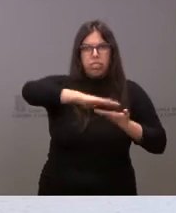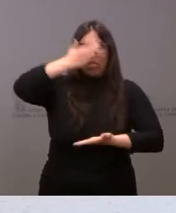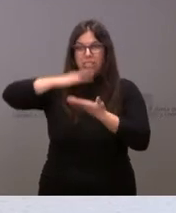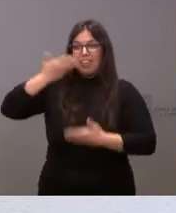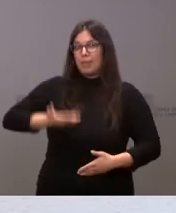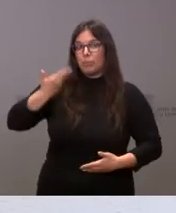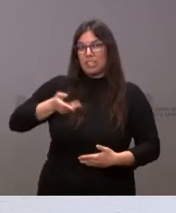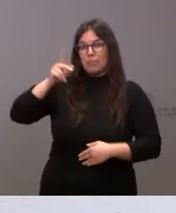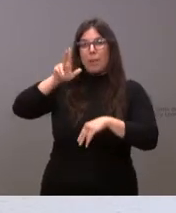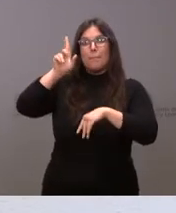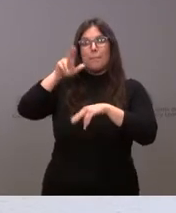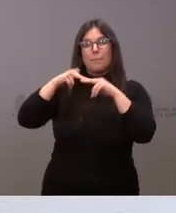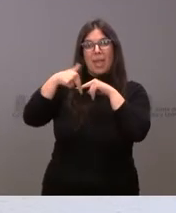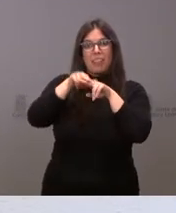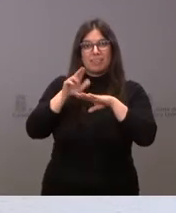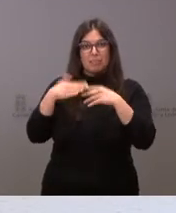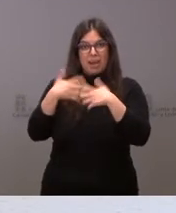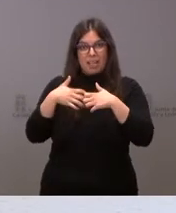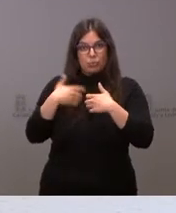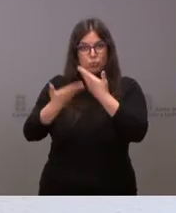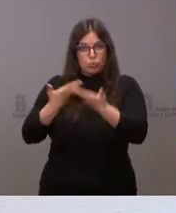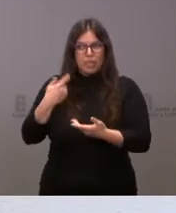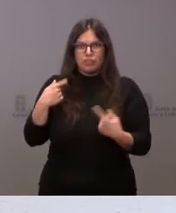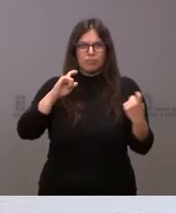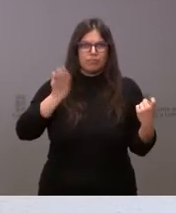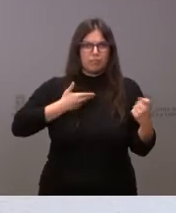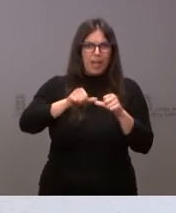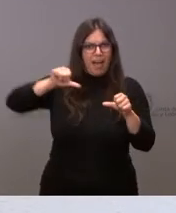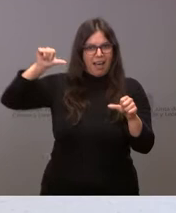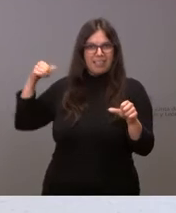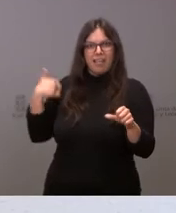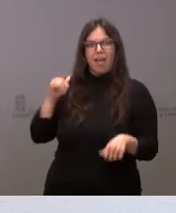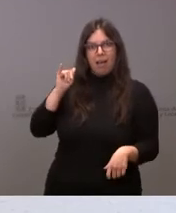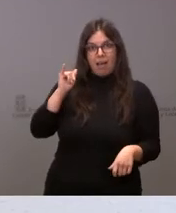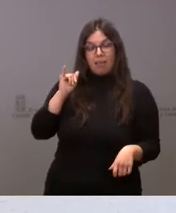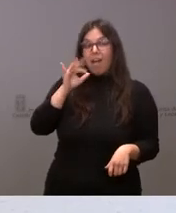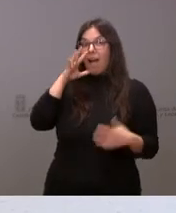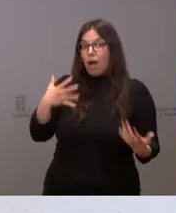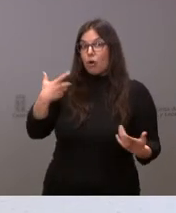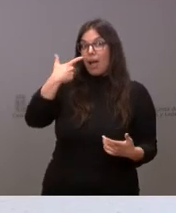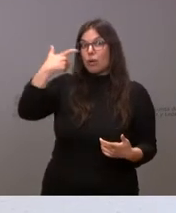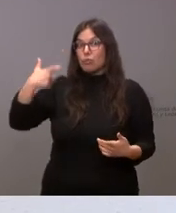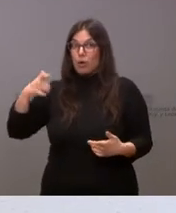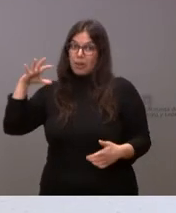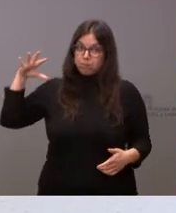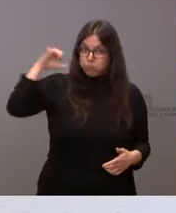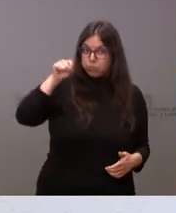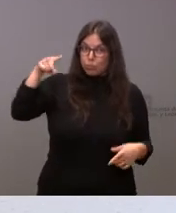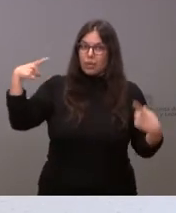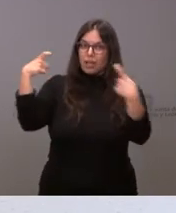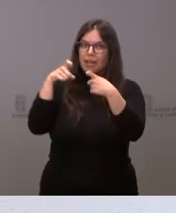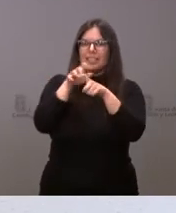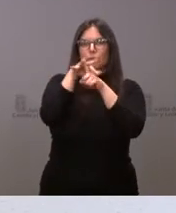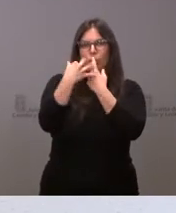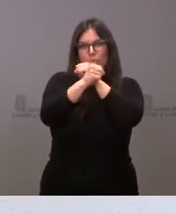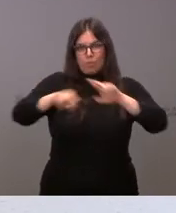sufriendo. Esa situación existía antes de la invasión de Ucrania y ahora esa situación se